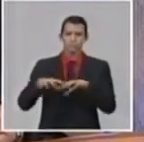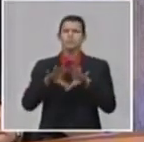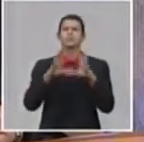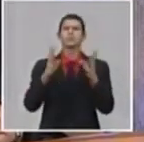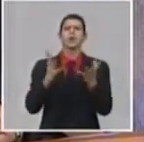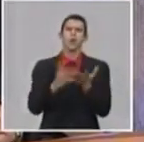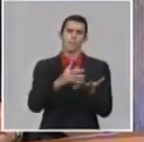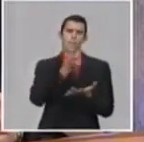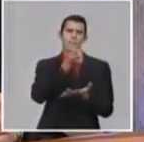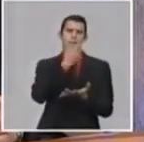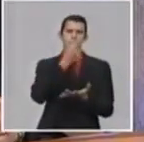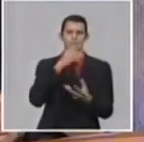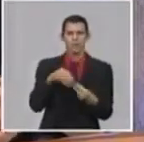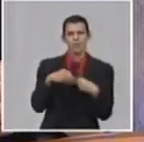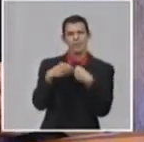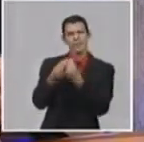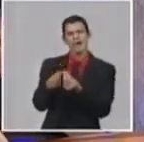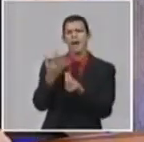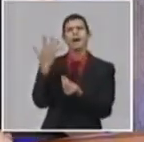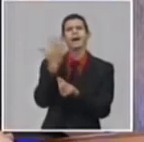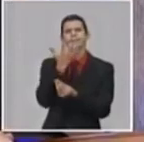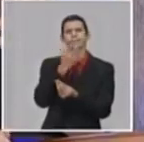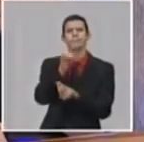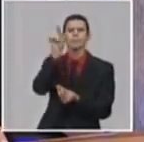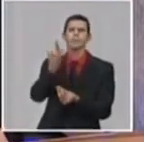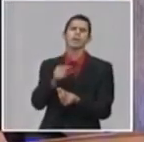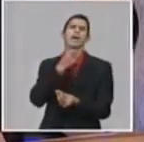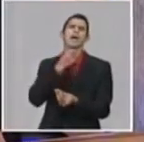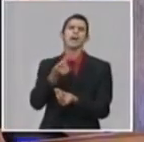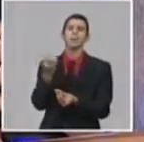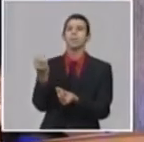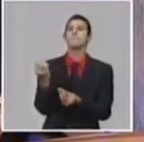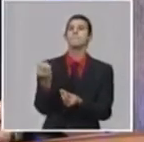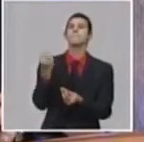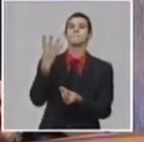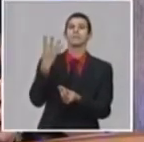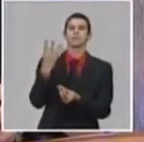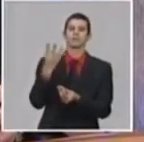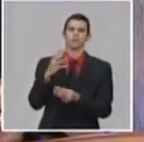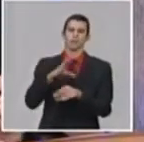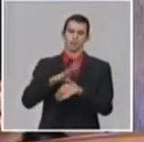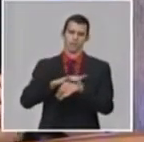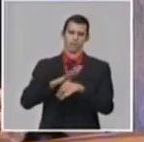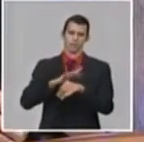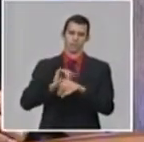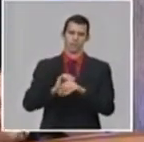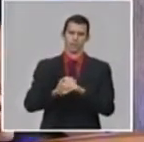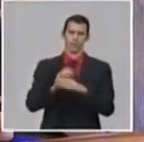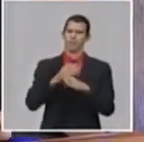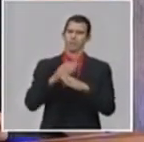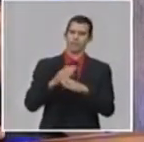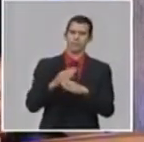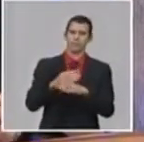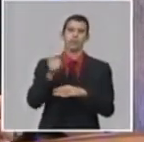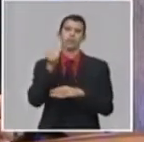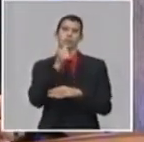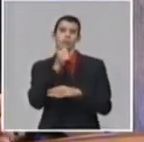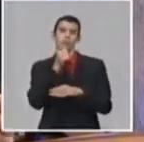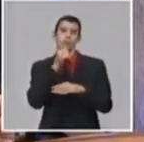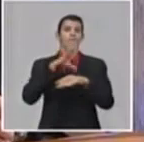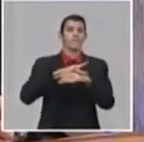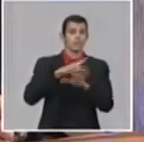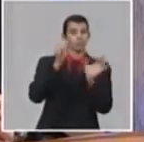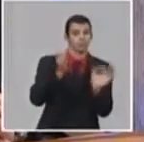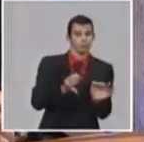para los pacientes que se pudieran pronosticar en el escenario, de acuerdo a las estimaciones que han hecho, a los modelos que se presentaron